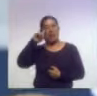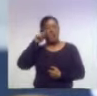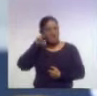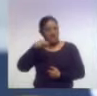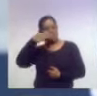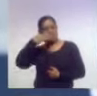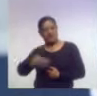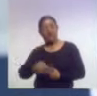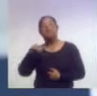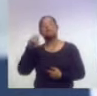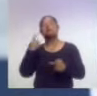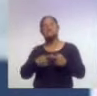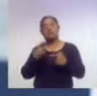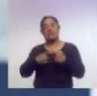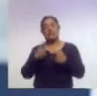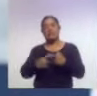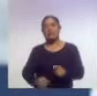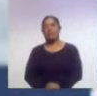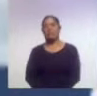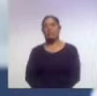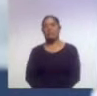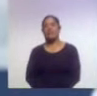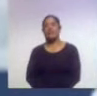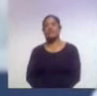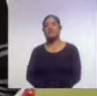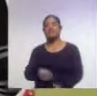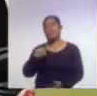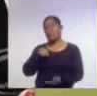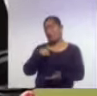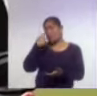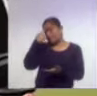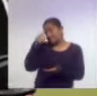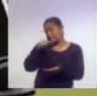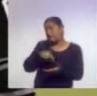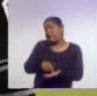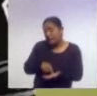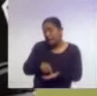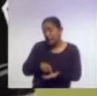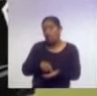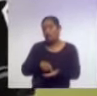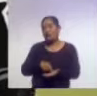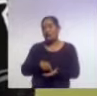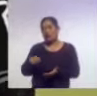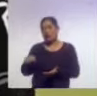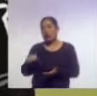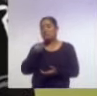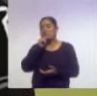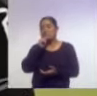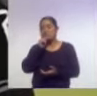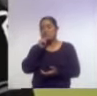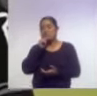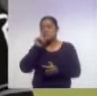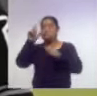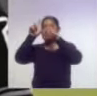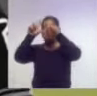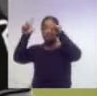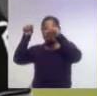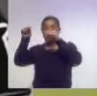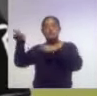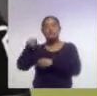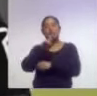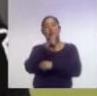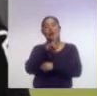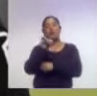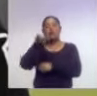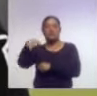espectáculo. Mi querido Mario, te sonará increíble, pero yo creo que a pesar de que no se ha hecho presente en el marcador, Raúl Jiménez, por